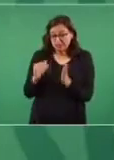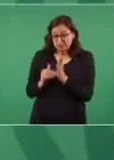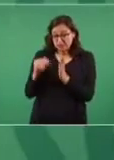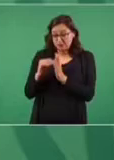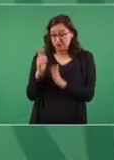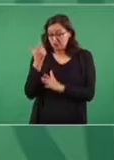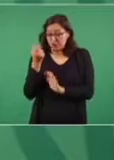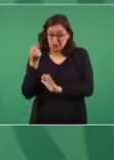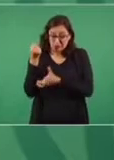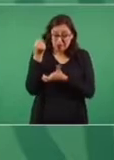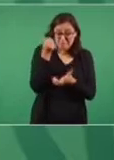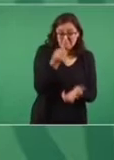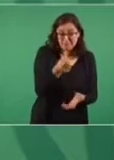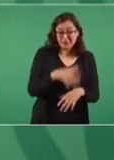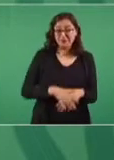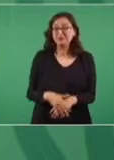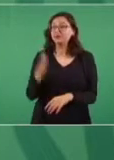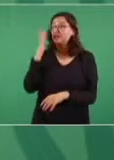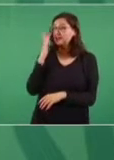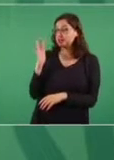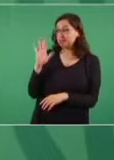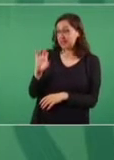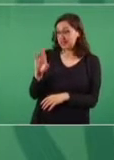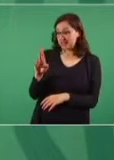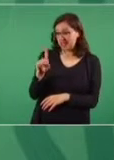¿Santa Cruz, no? ¿Sonora?